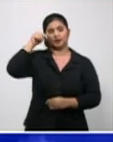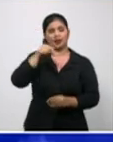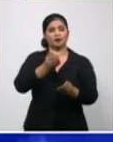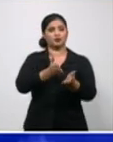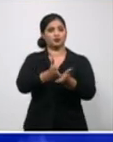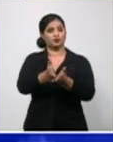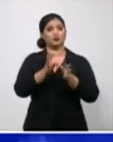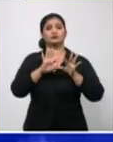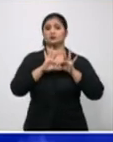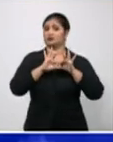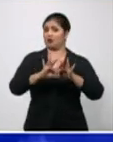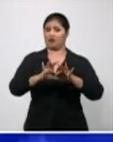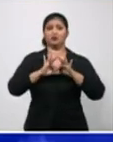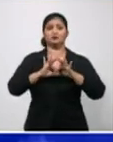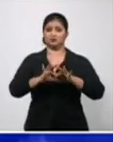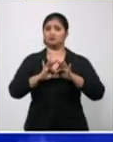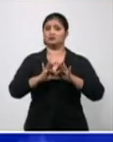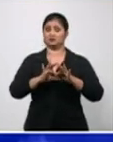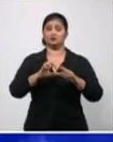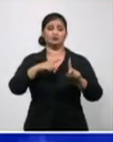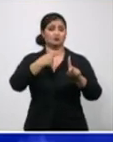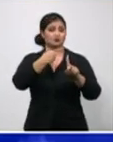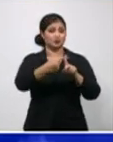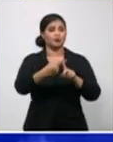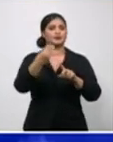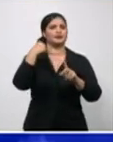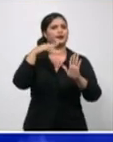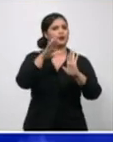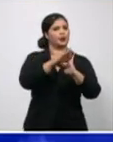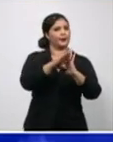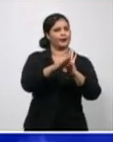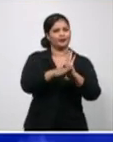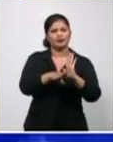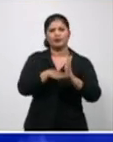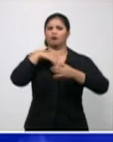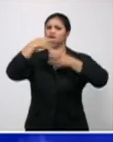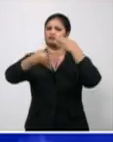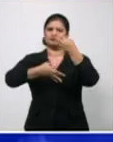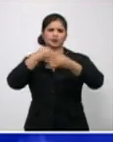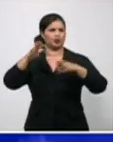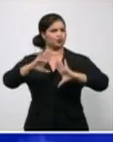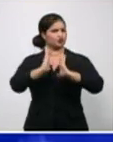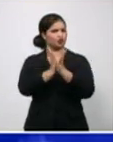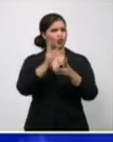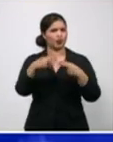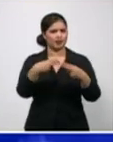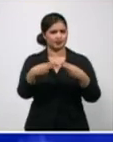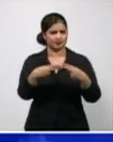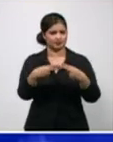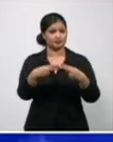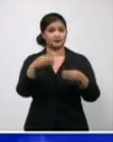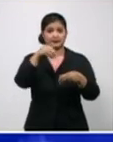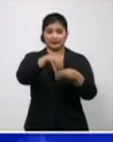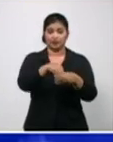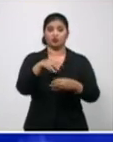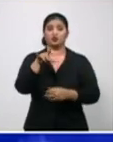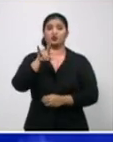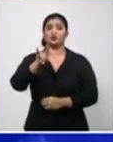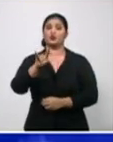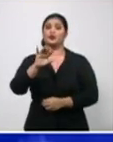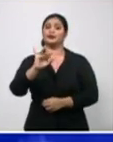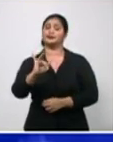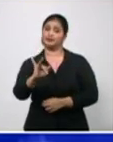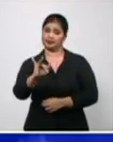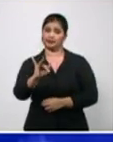cifra elevada de casos a pesar de todas las medidas que se adoptan, 97 pacientes autóctonos en el día de ayer,